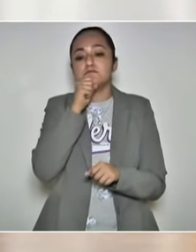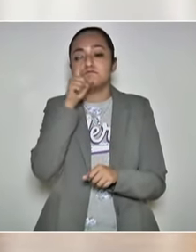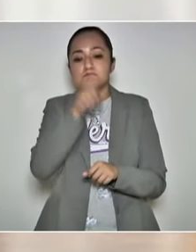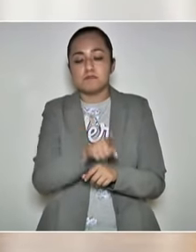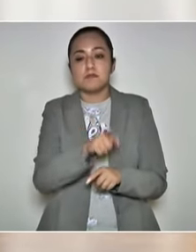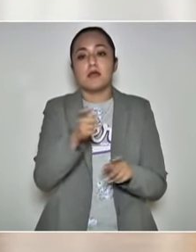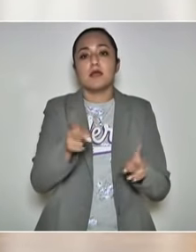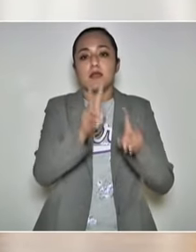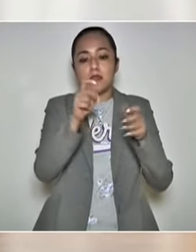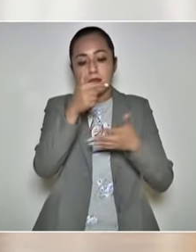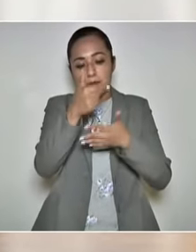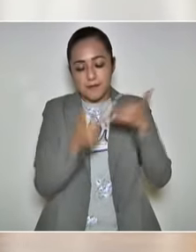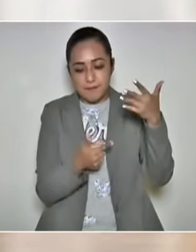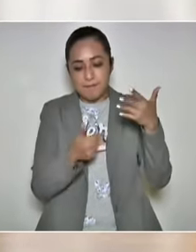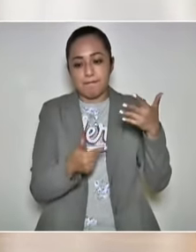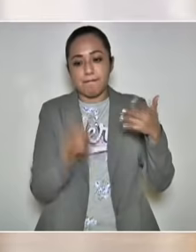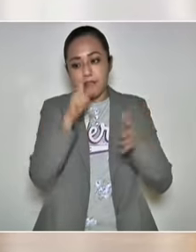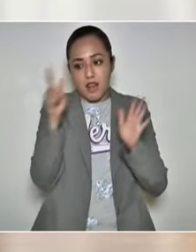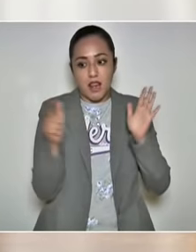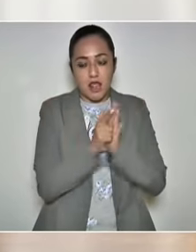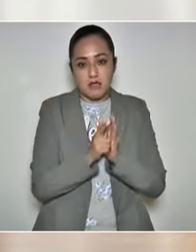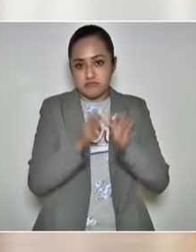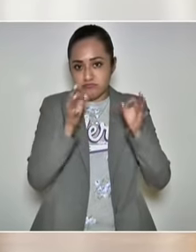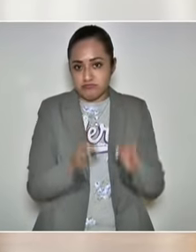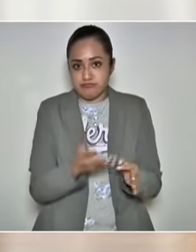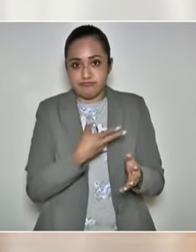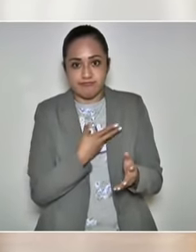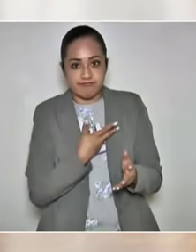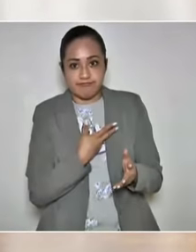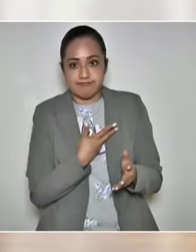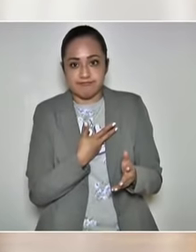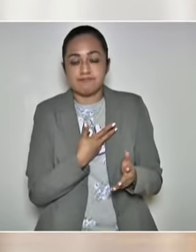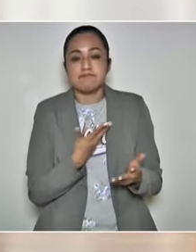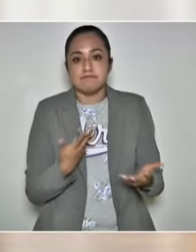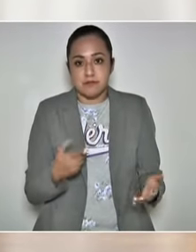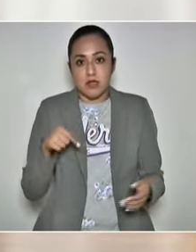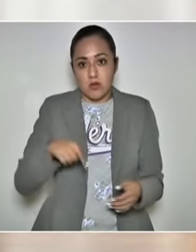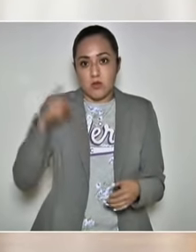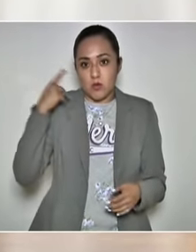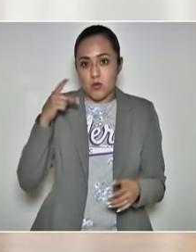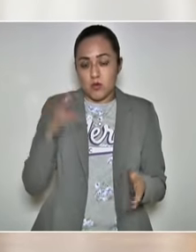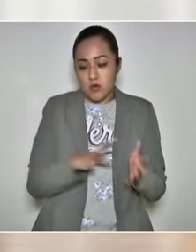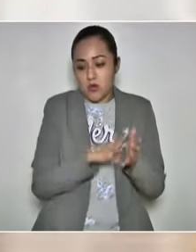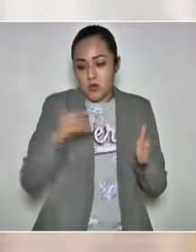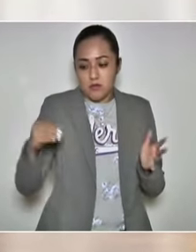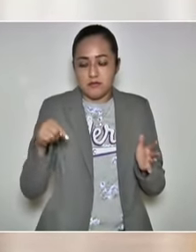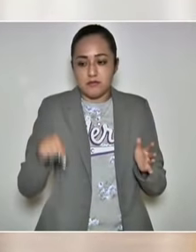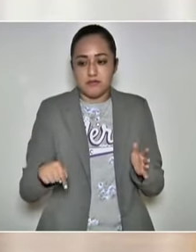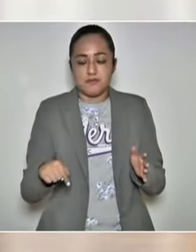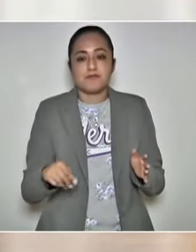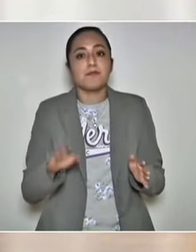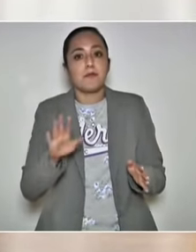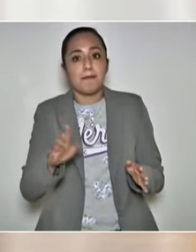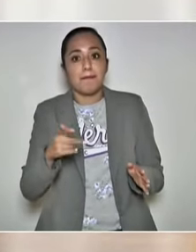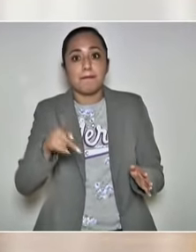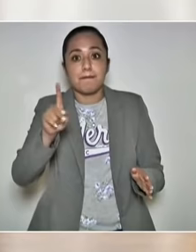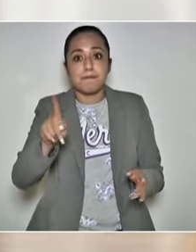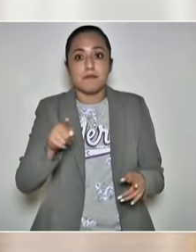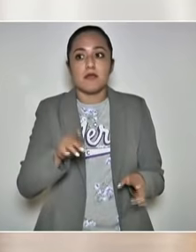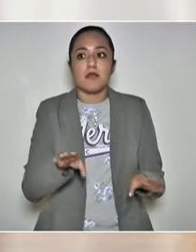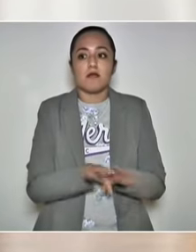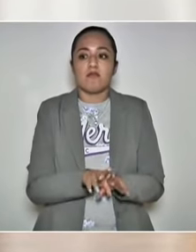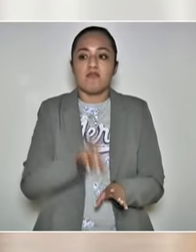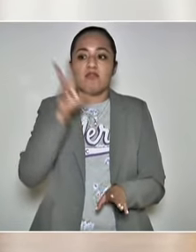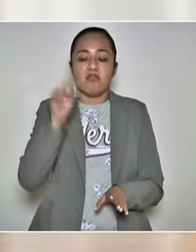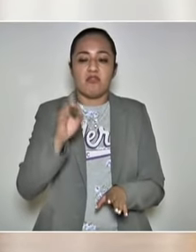propuestos por la ley particular, la de Puebla. Y no obstante eso, los declaro